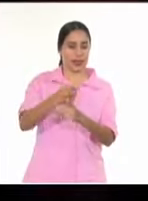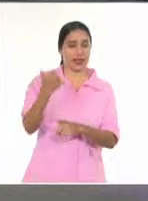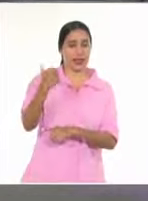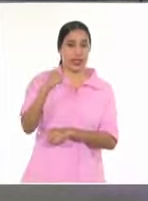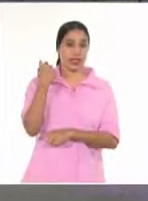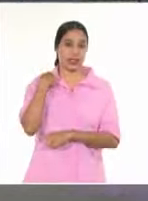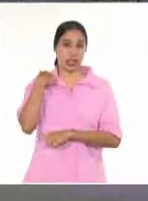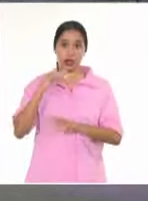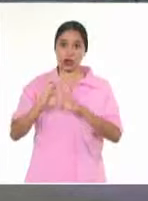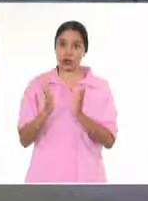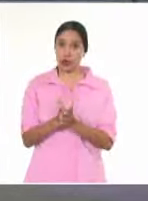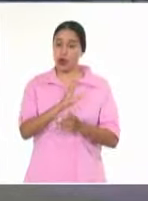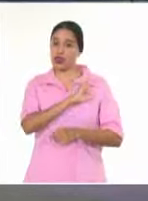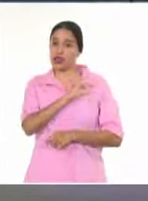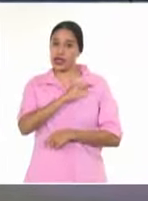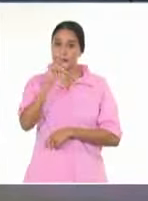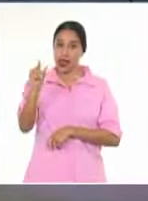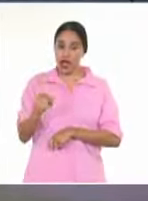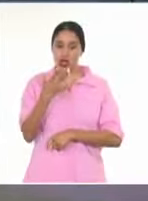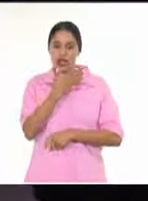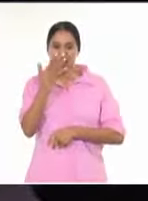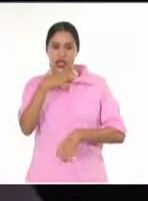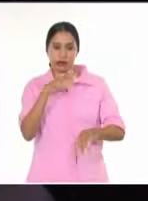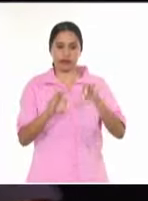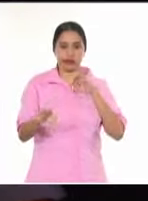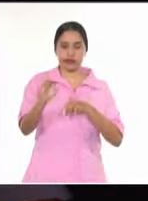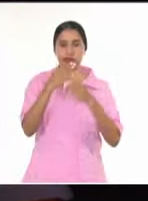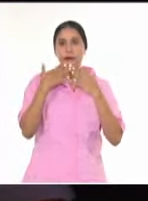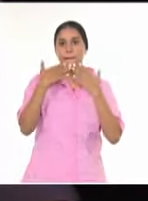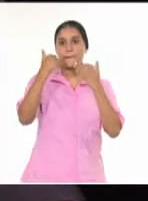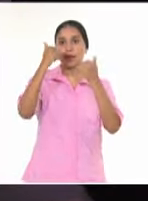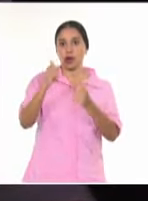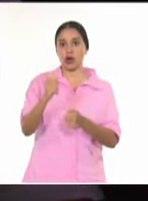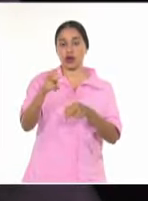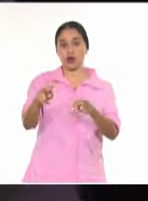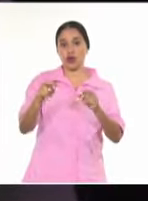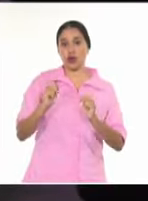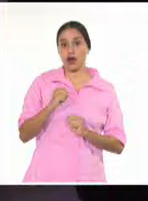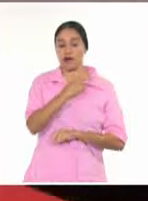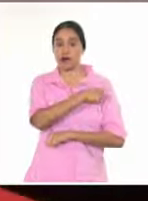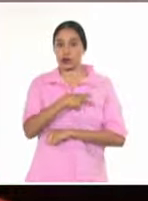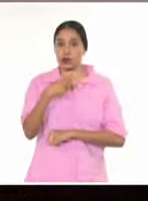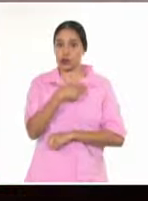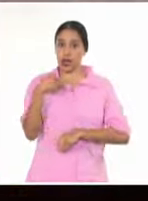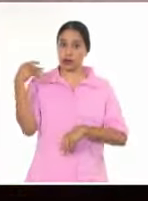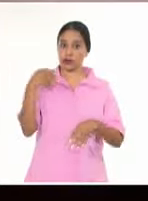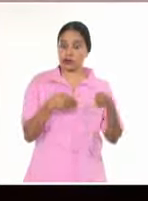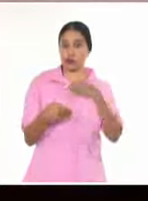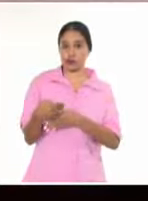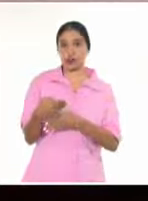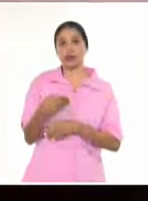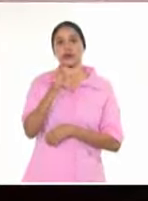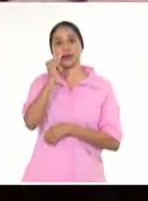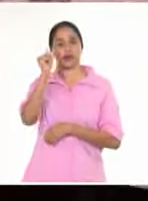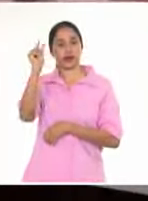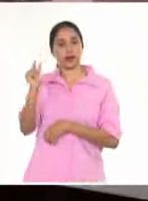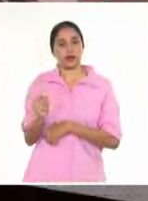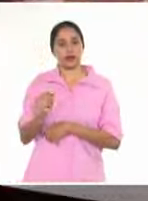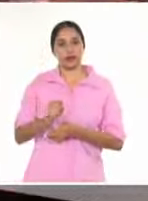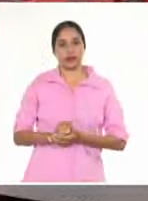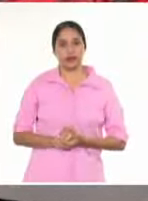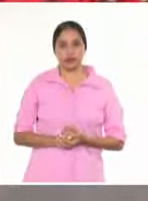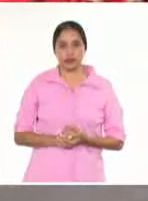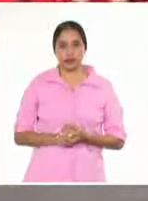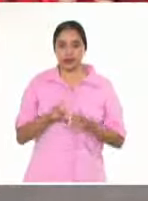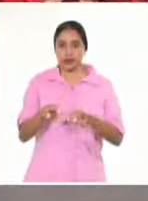a los delegados al décimo congreso y el nuevo ejecutivo que preside el investigador y crítico Armando Pérez Padrón. La